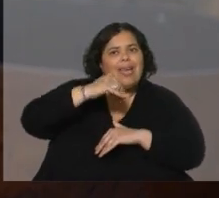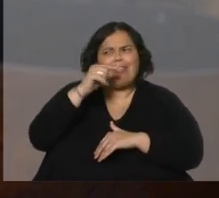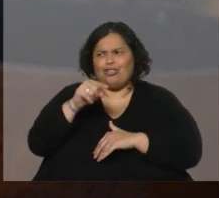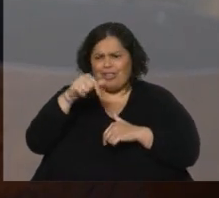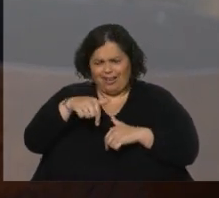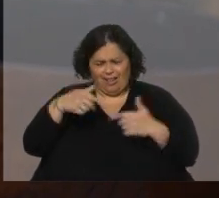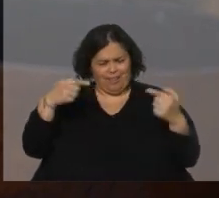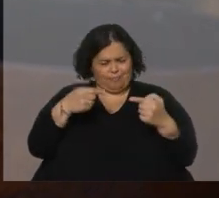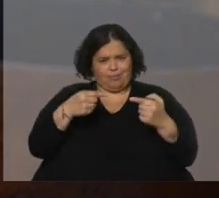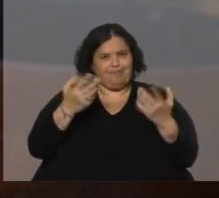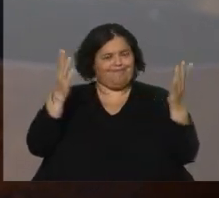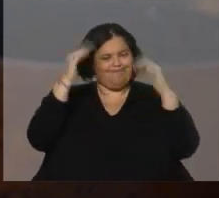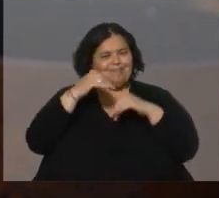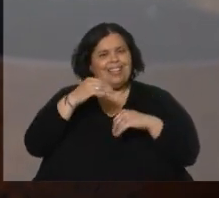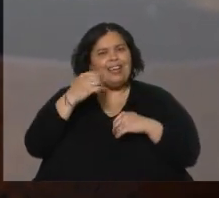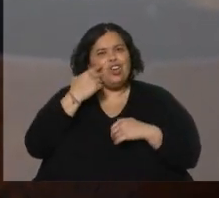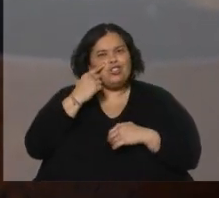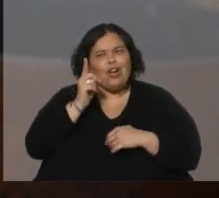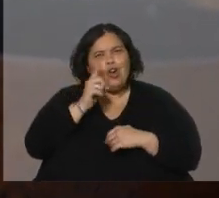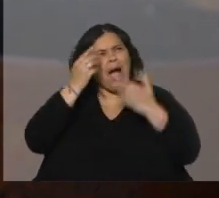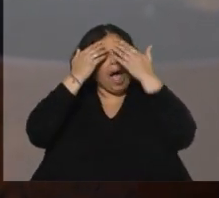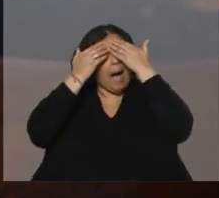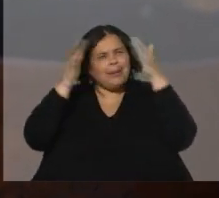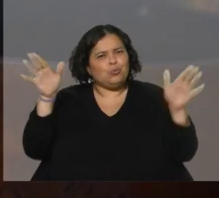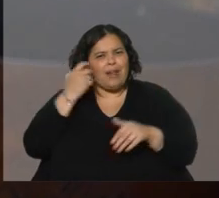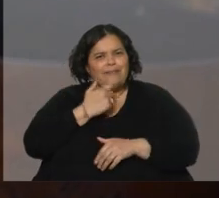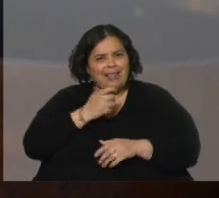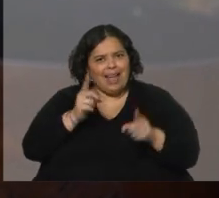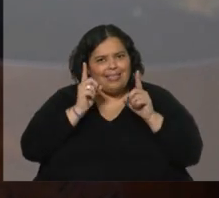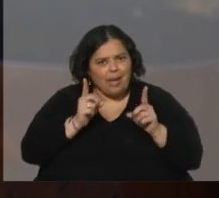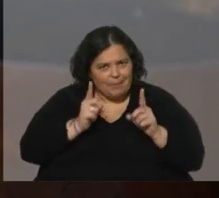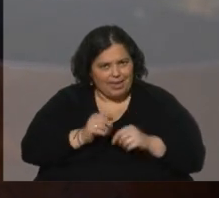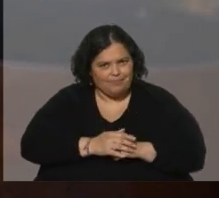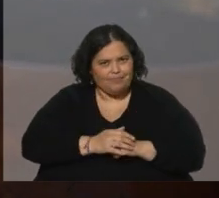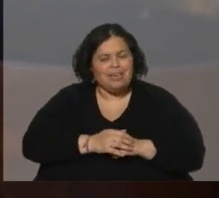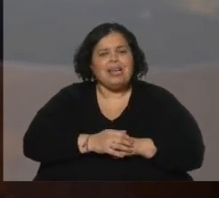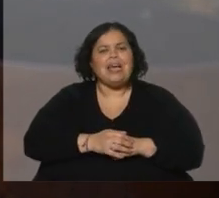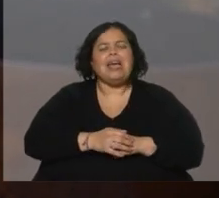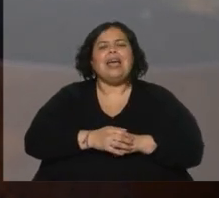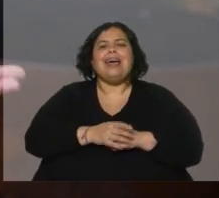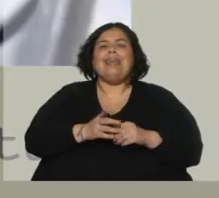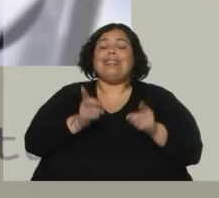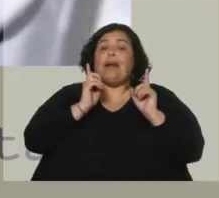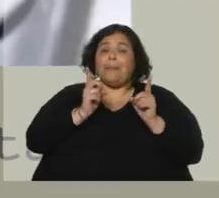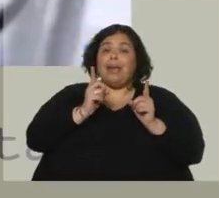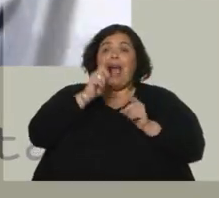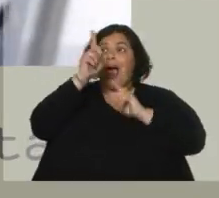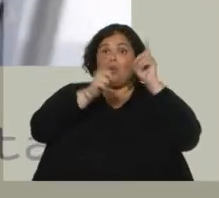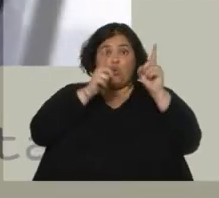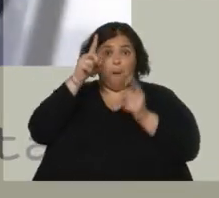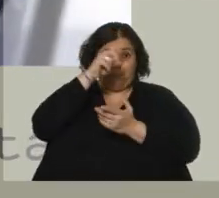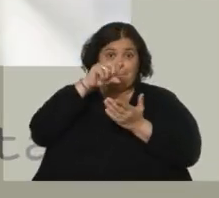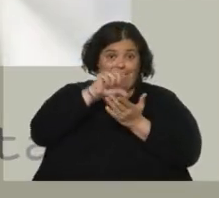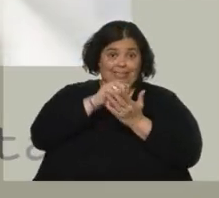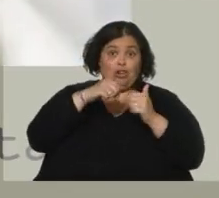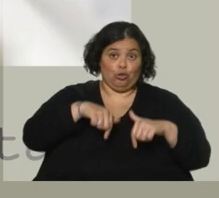conocimiento, falta de apertura a estas temáticas, en las cuales, por ejemplo, en muchos de estos países donde exportamos las